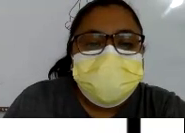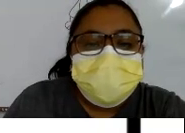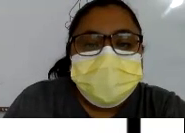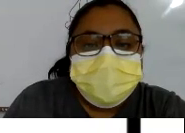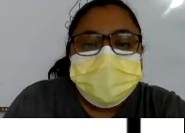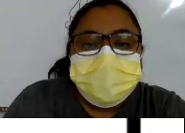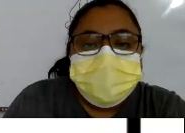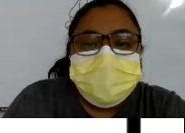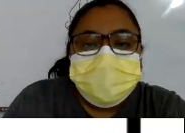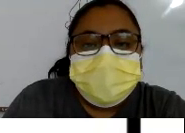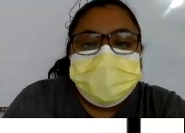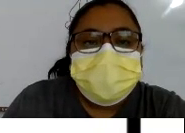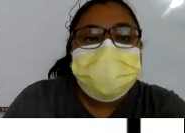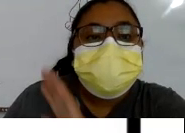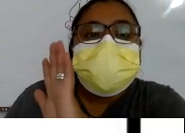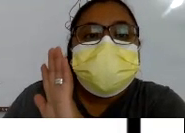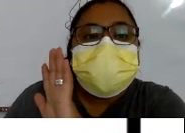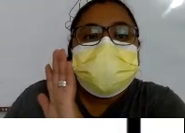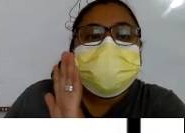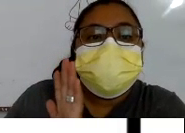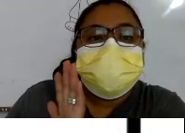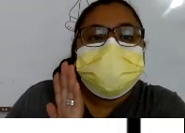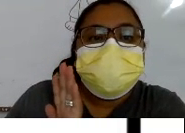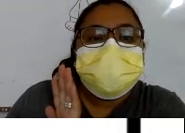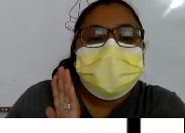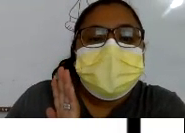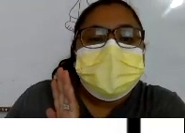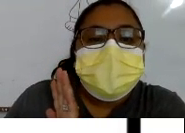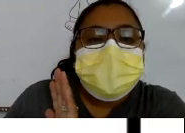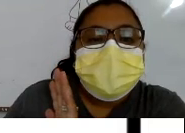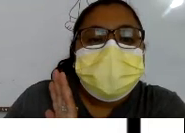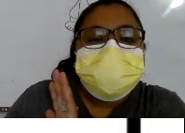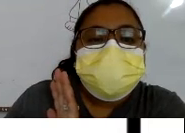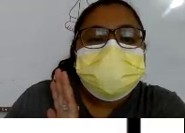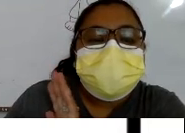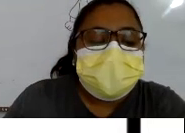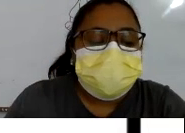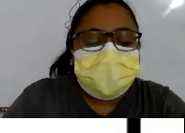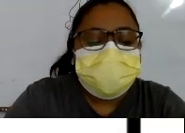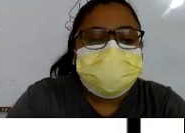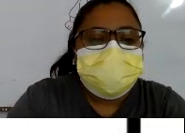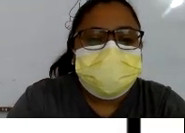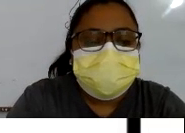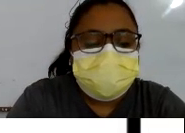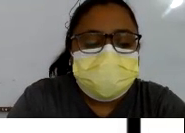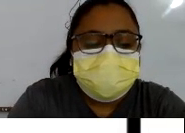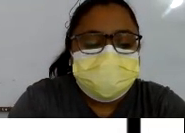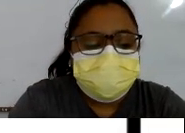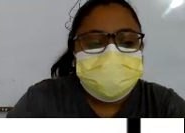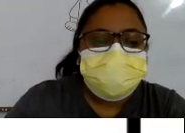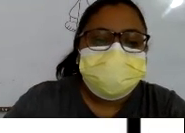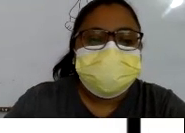acá Miren Y vamos A agregar Ahorita Bueno Vamos A Escribir